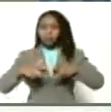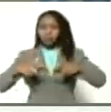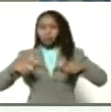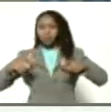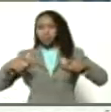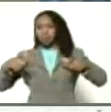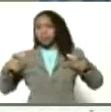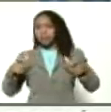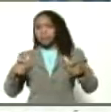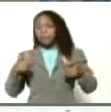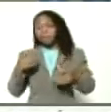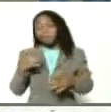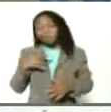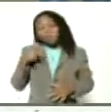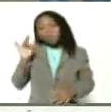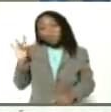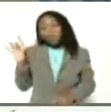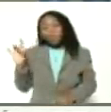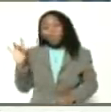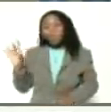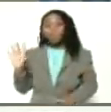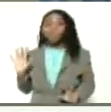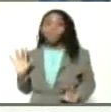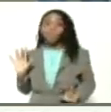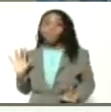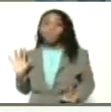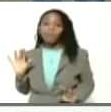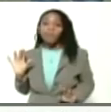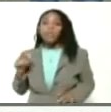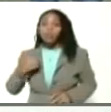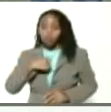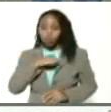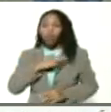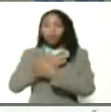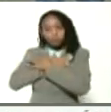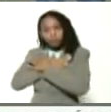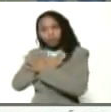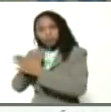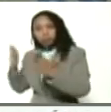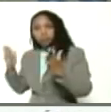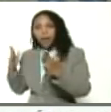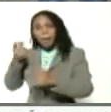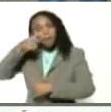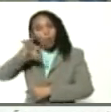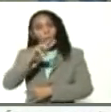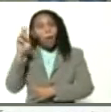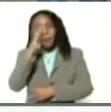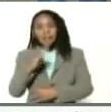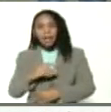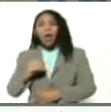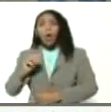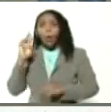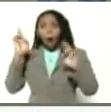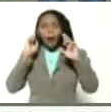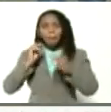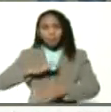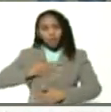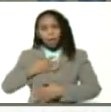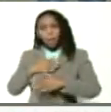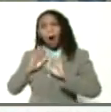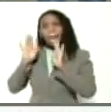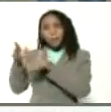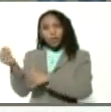lo lamentamos mucho y nos solidarizamos con el pueblo de Brasil, ojalá pudiéramos hacer más por el pueblo de Brasil,